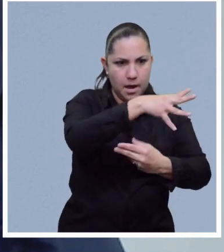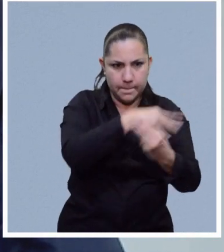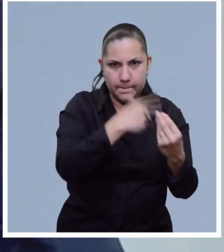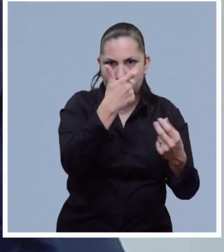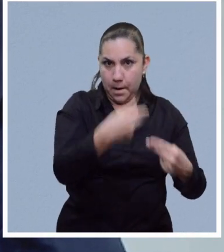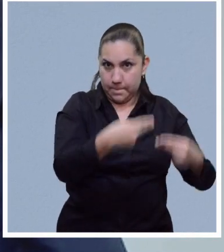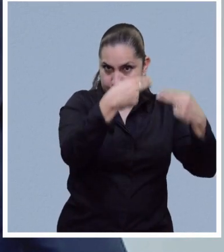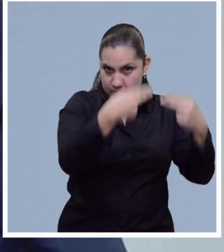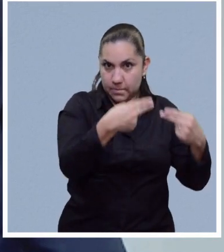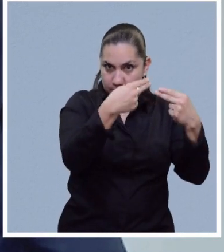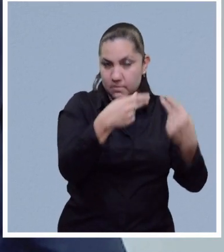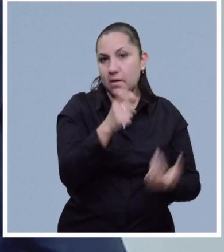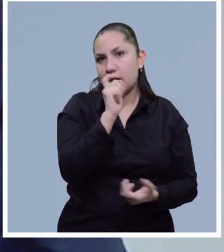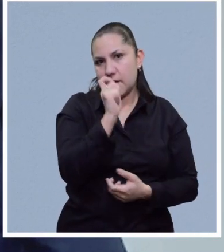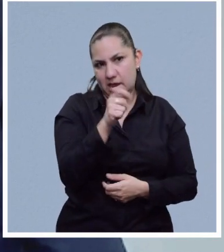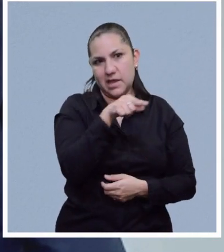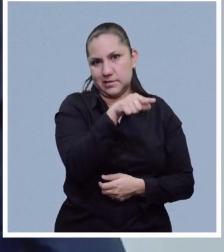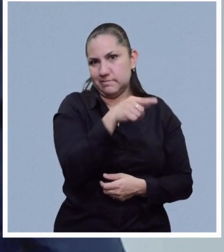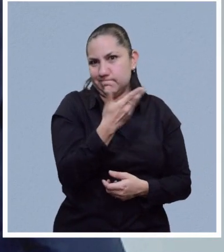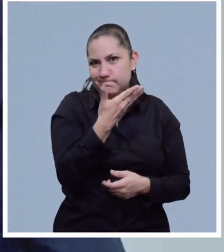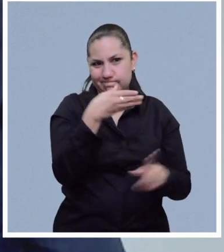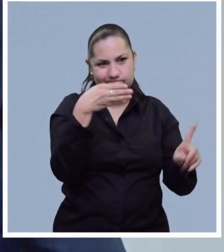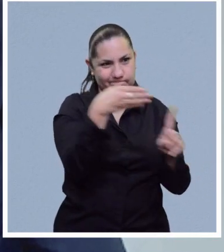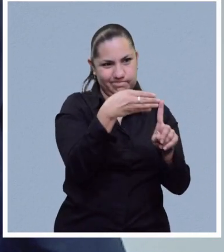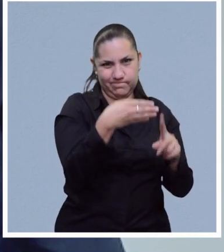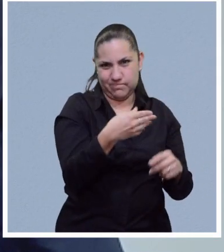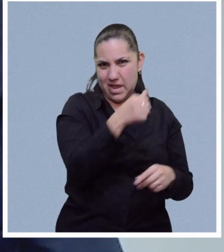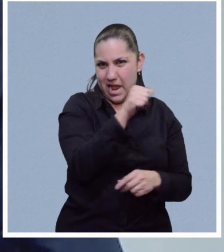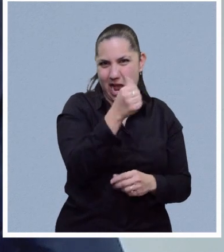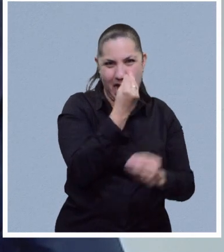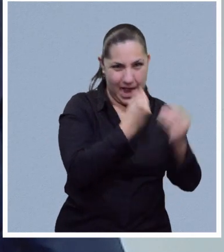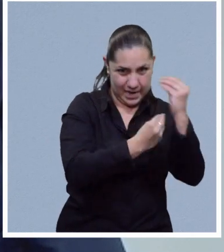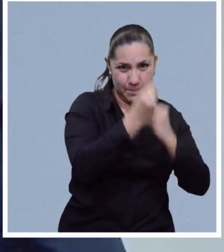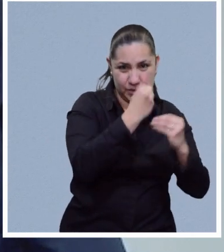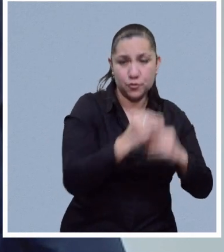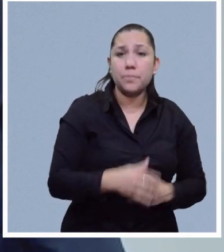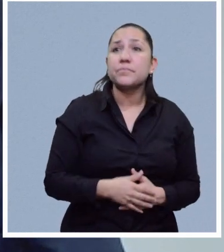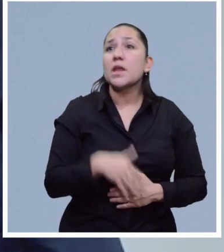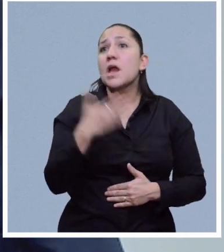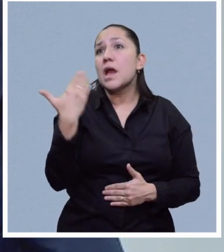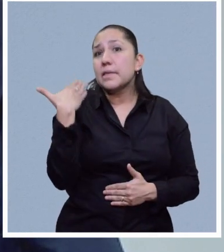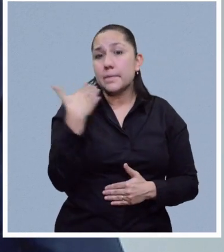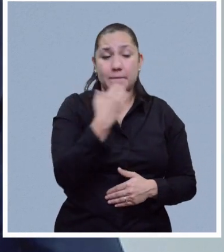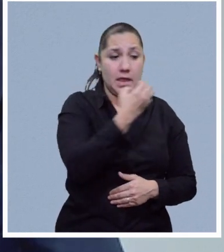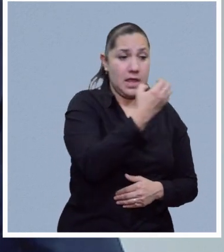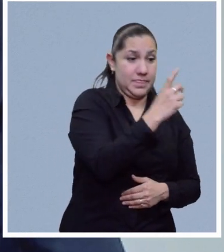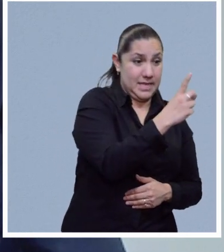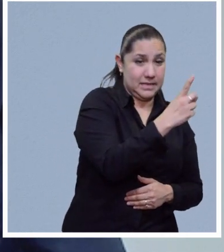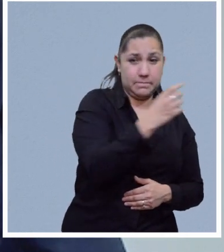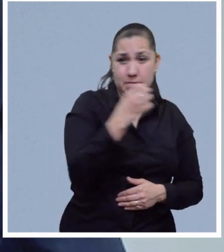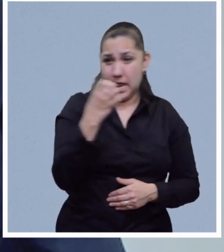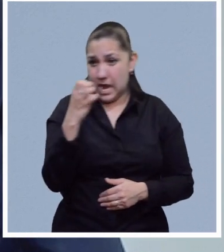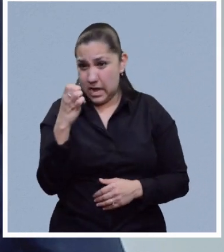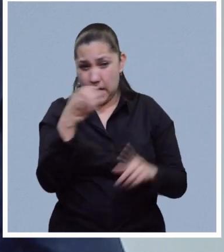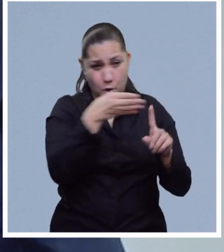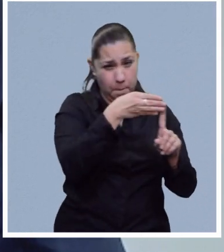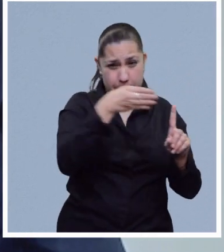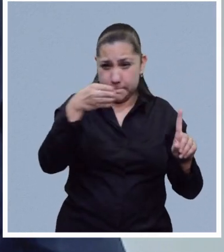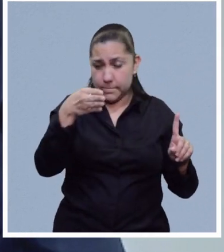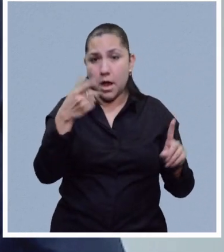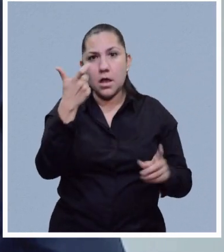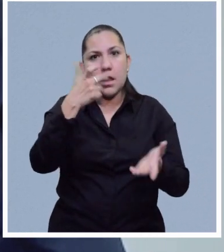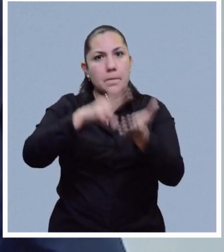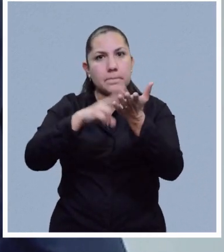referente a alimentos. En enero, con relación a diciembre, en alimentos hubo un incremento de precios